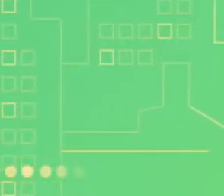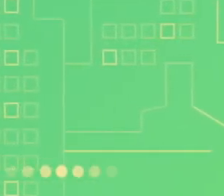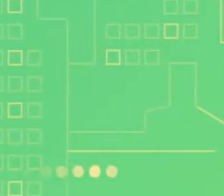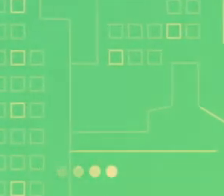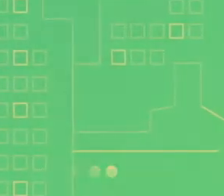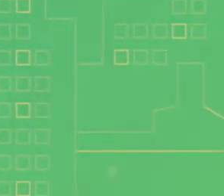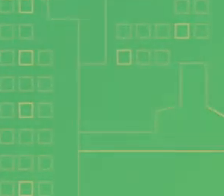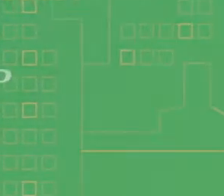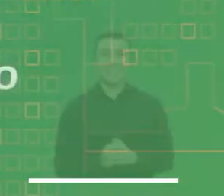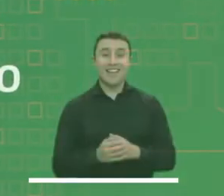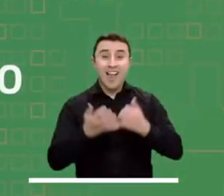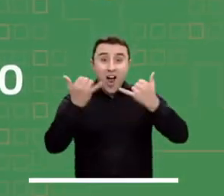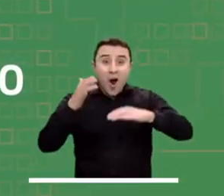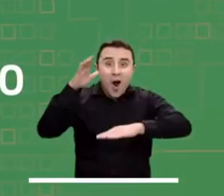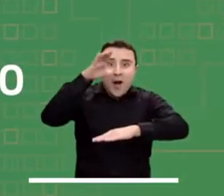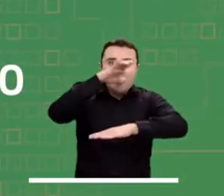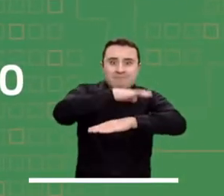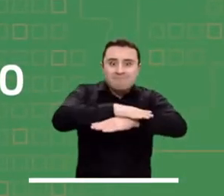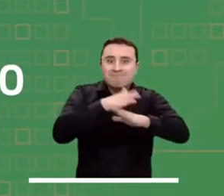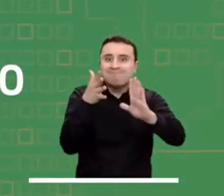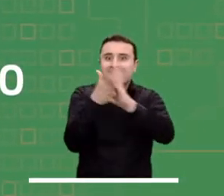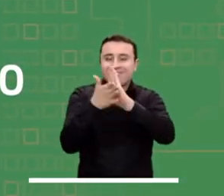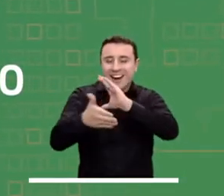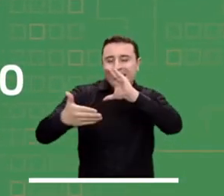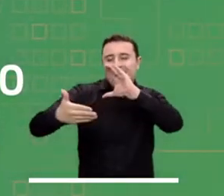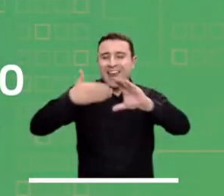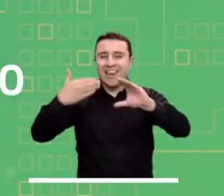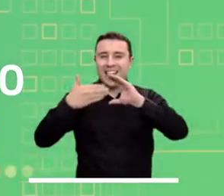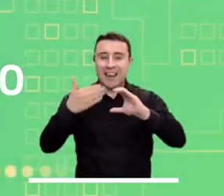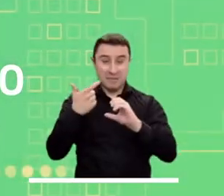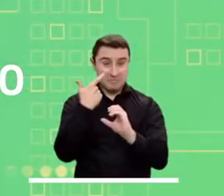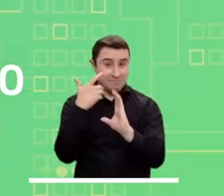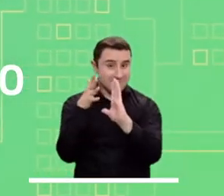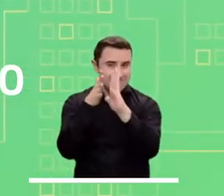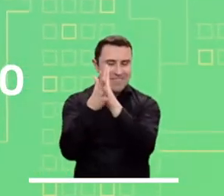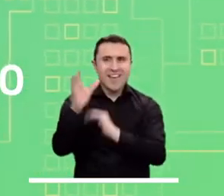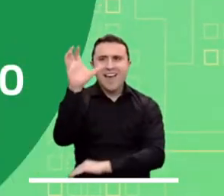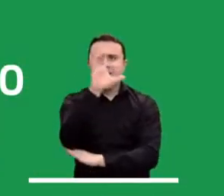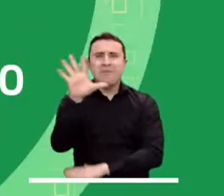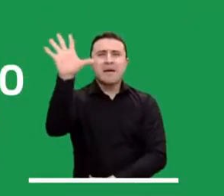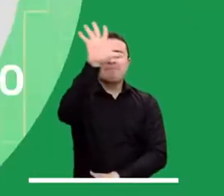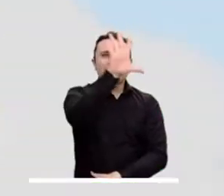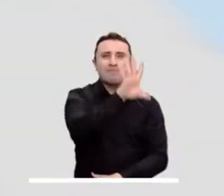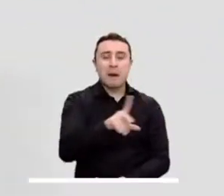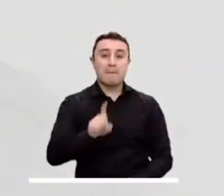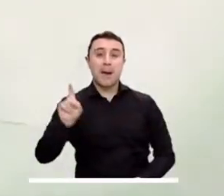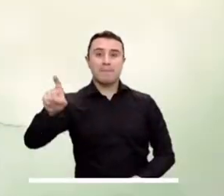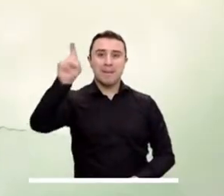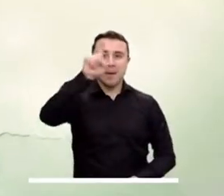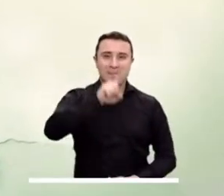Empezamos la tarde con la más reciente actualización del pronóstico del tiempo en las diferentes regiones del país.